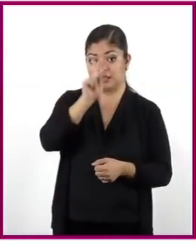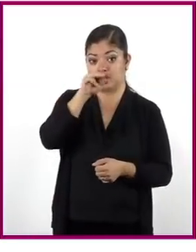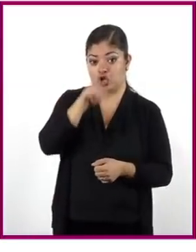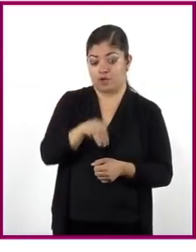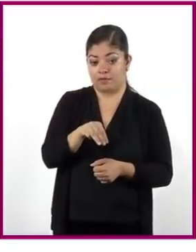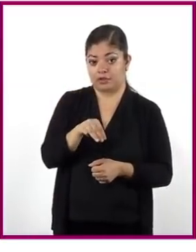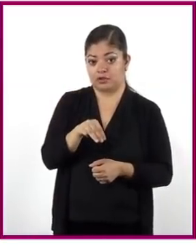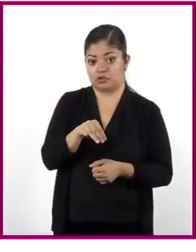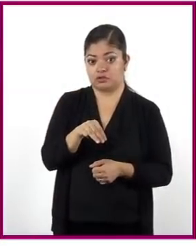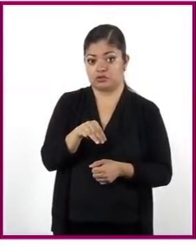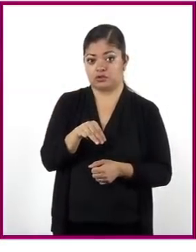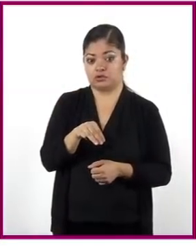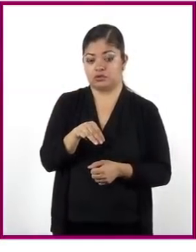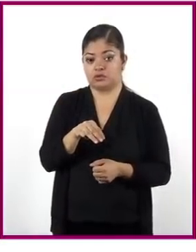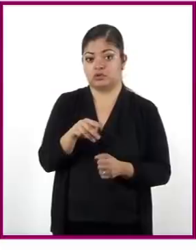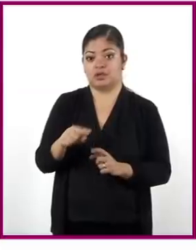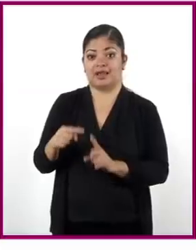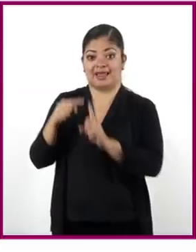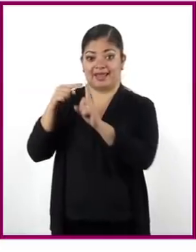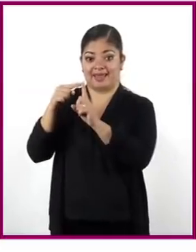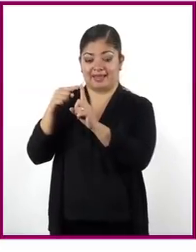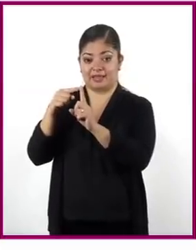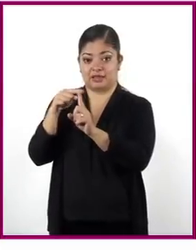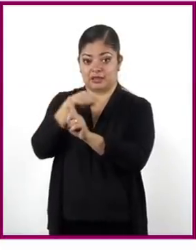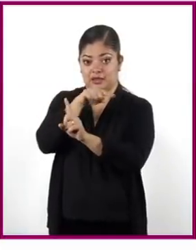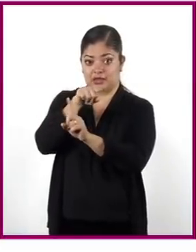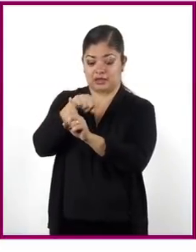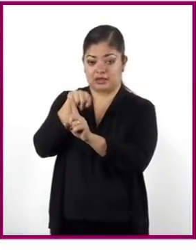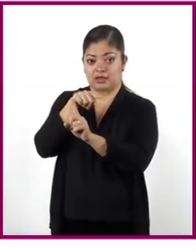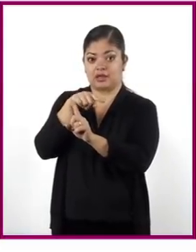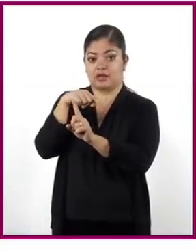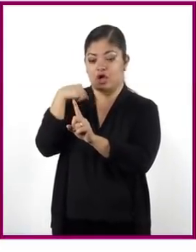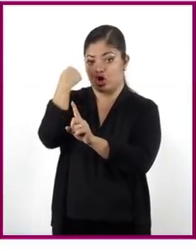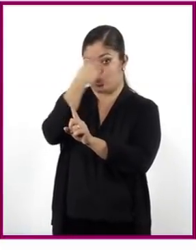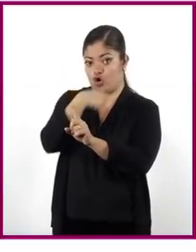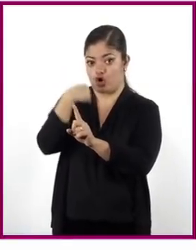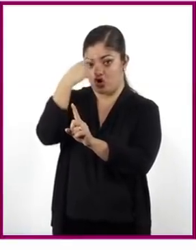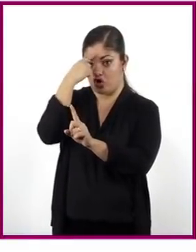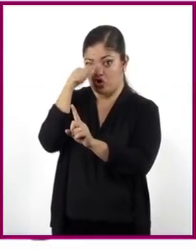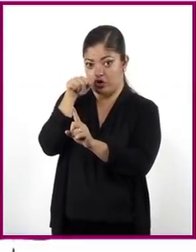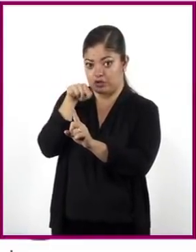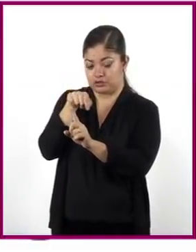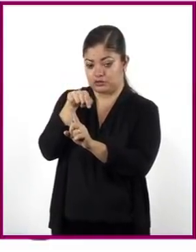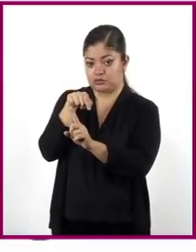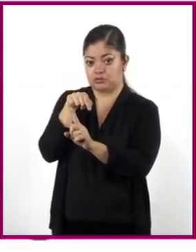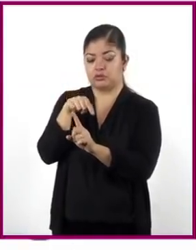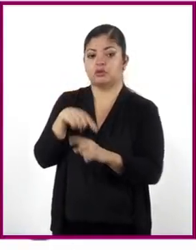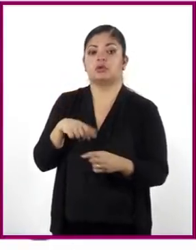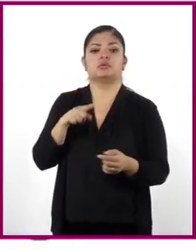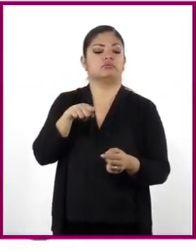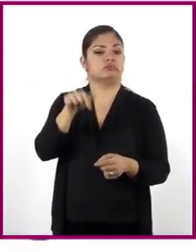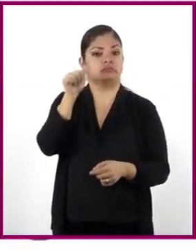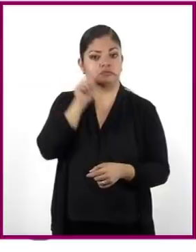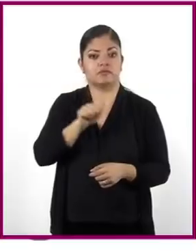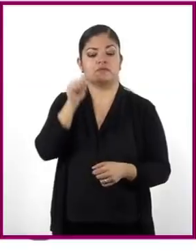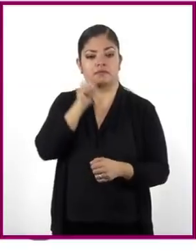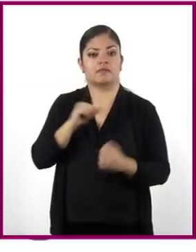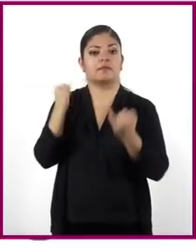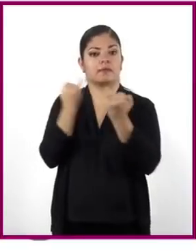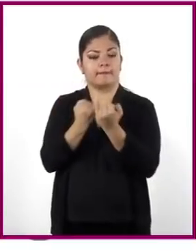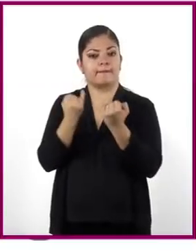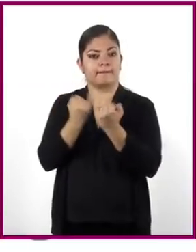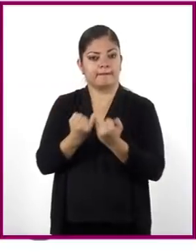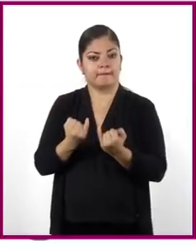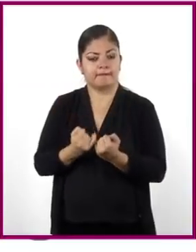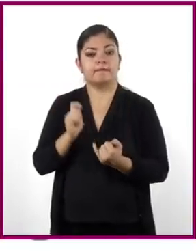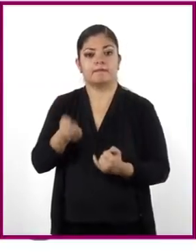entre las horas, kilómetros entre horas, esto siempre será igual a